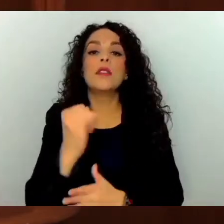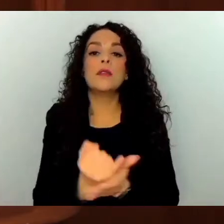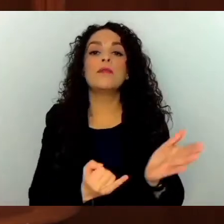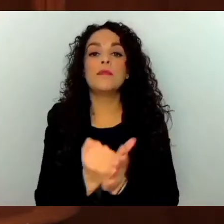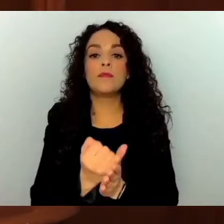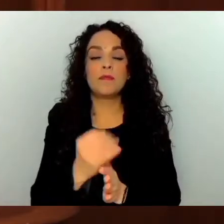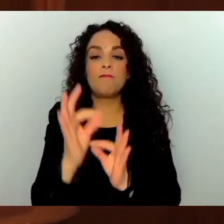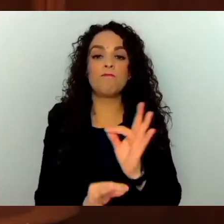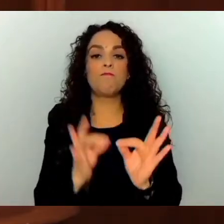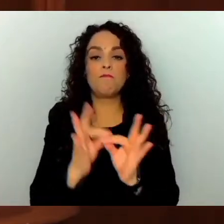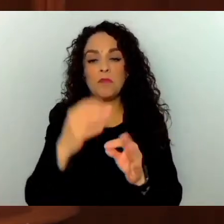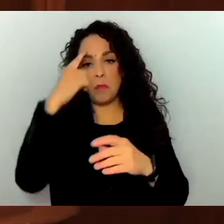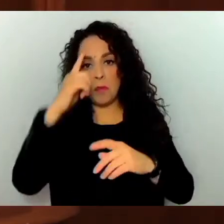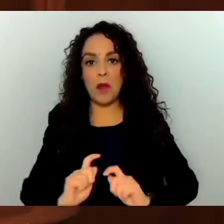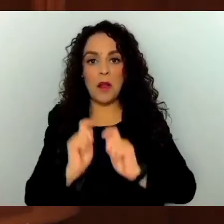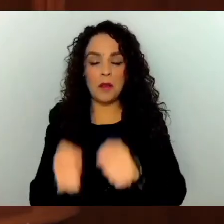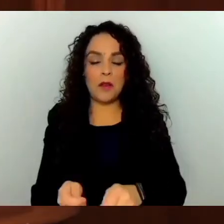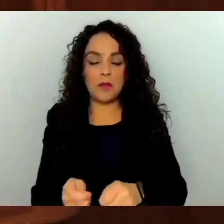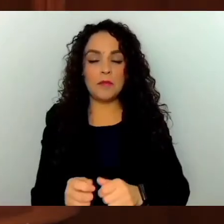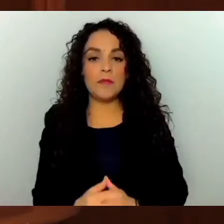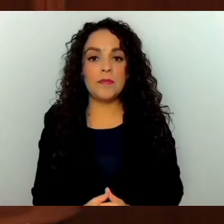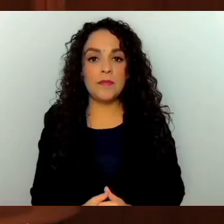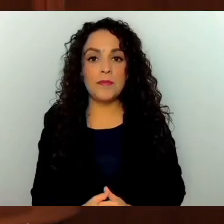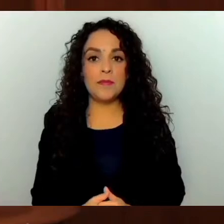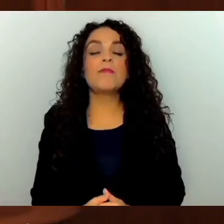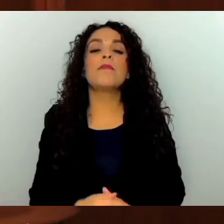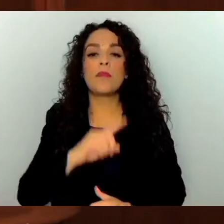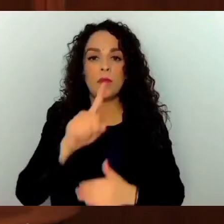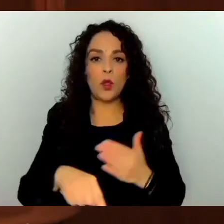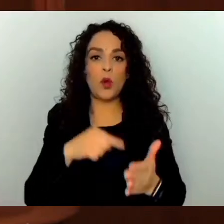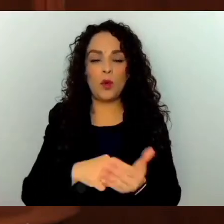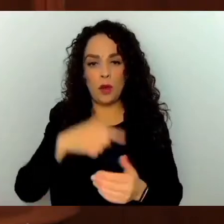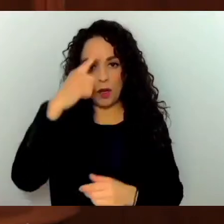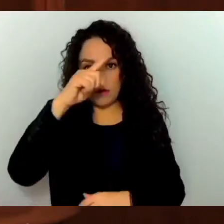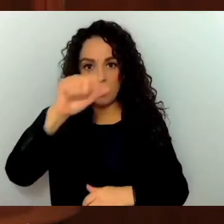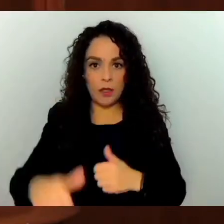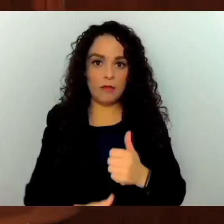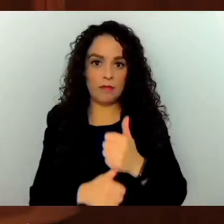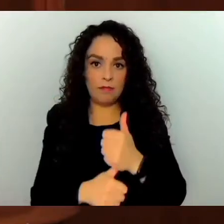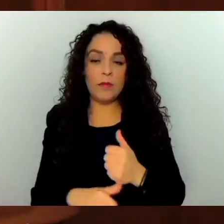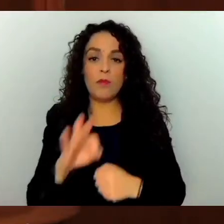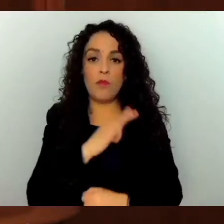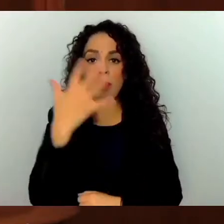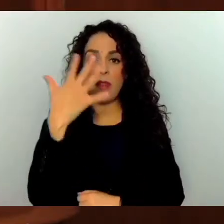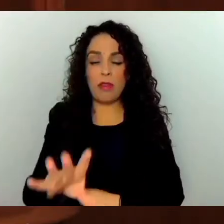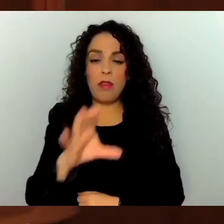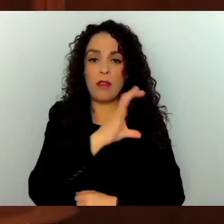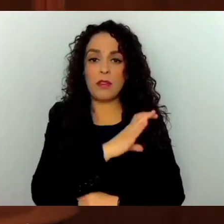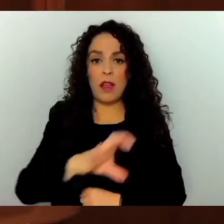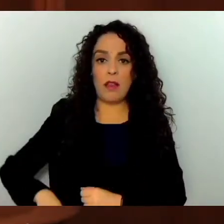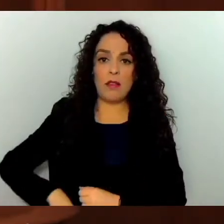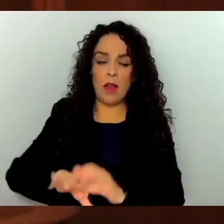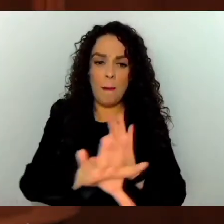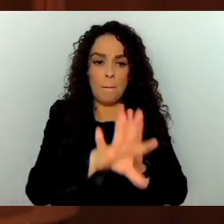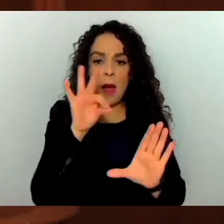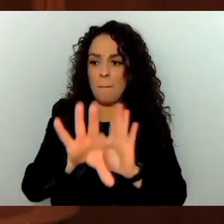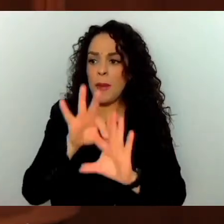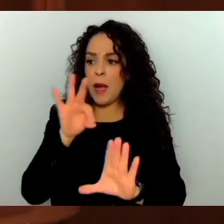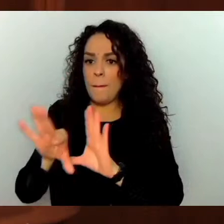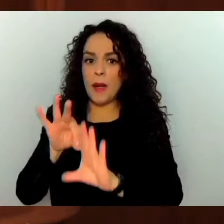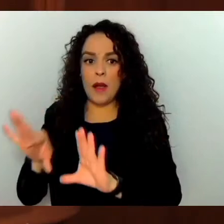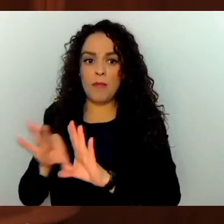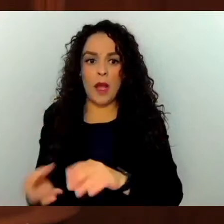cumplimiento de los requisitos exigidos para ocupar el cargo y seleccionar hasta 10 candidatos o candidatas para integrar la lista.